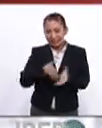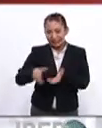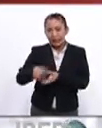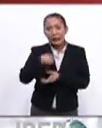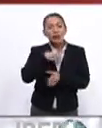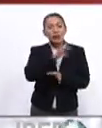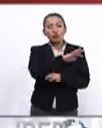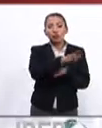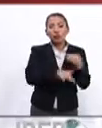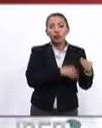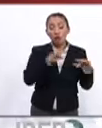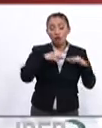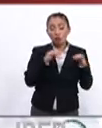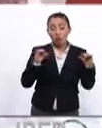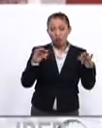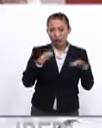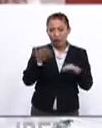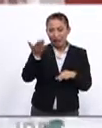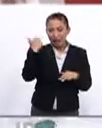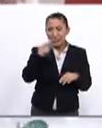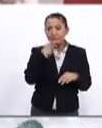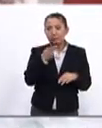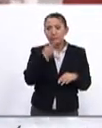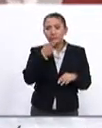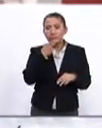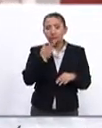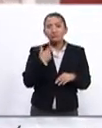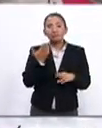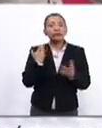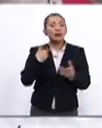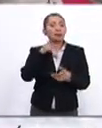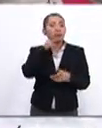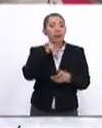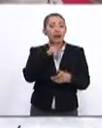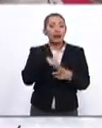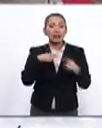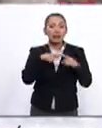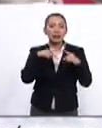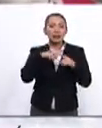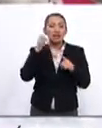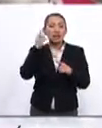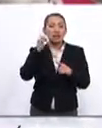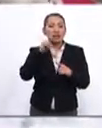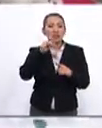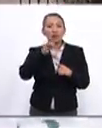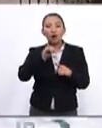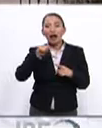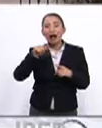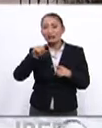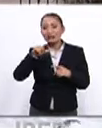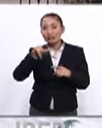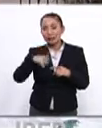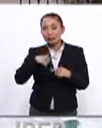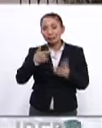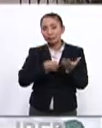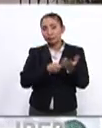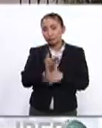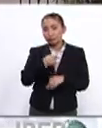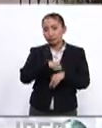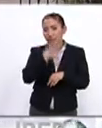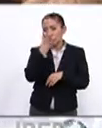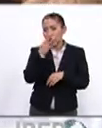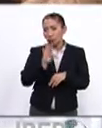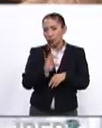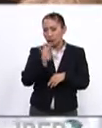hablando que después de esa reunión de la que ya ustedes han hablado en la iglesia de San Francisco de Asil se espera que el nuncio salga hora de Panamá